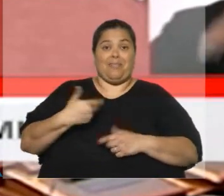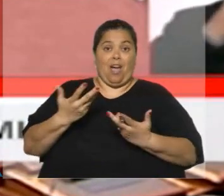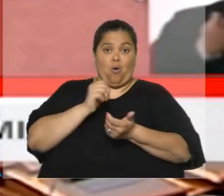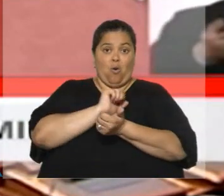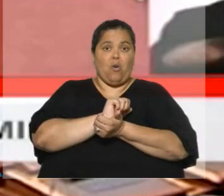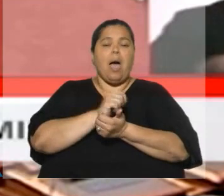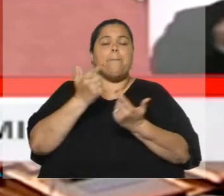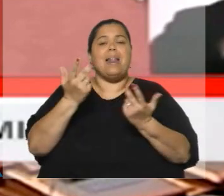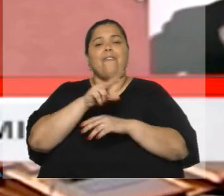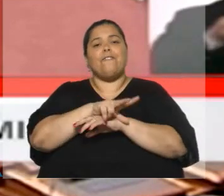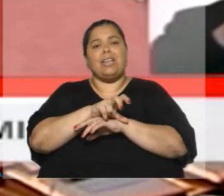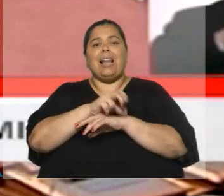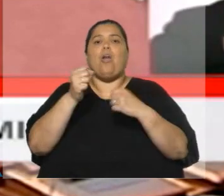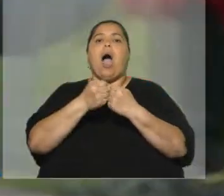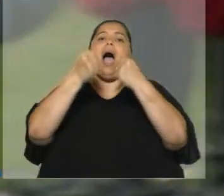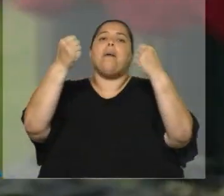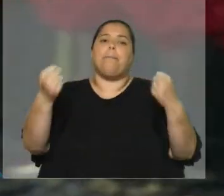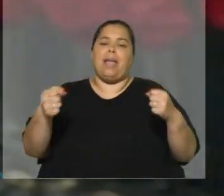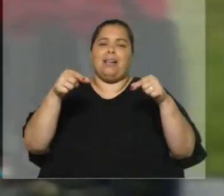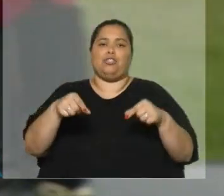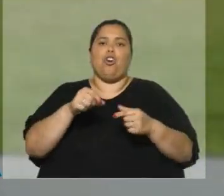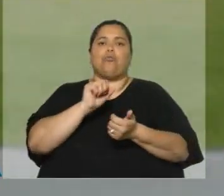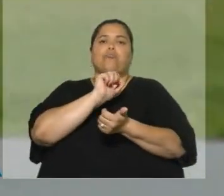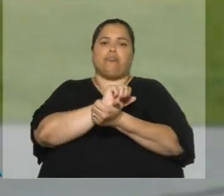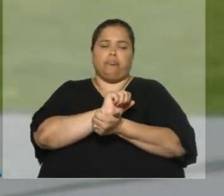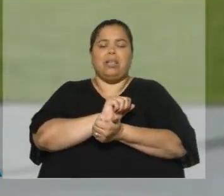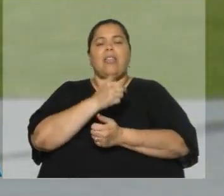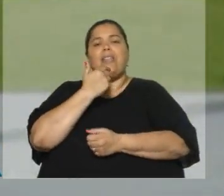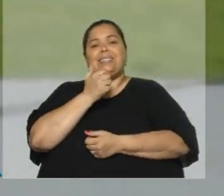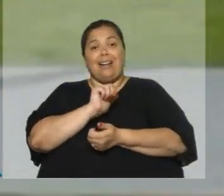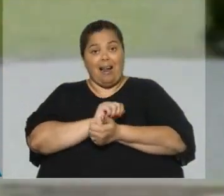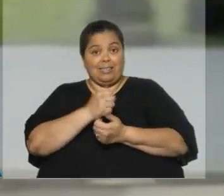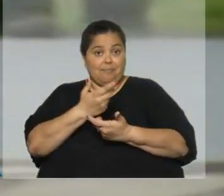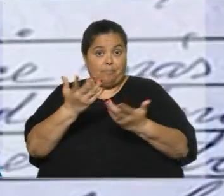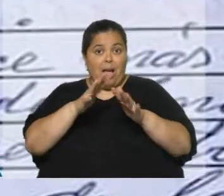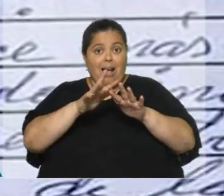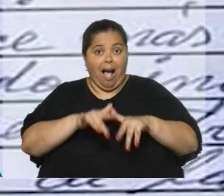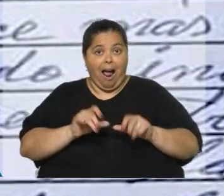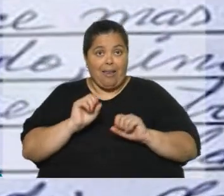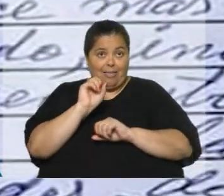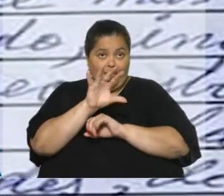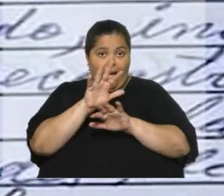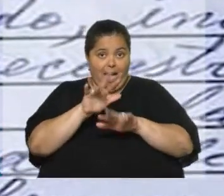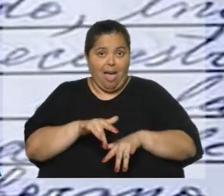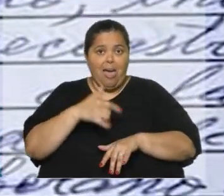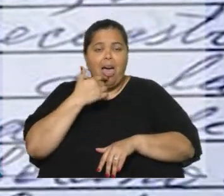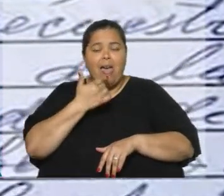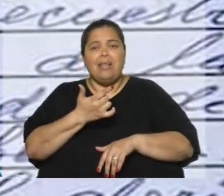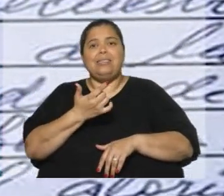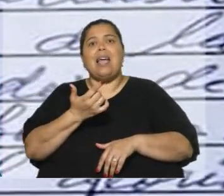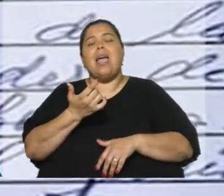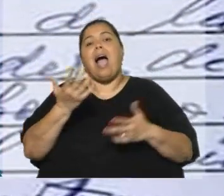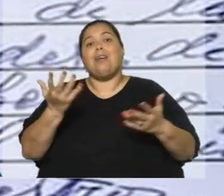detención preventiva por el delito de rebelión. Desde la cárcel, Pedro Castillo hizo pública una carta en la que ha llamado usurpadora al actual